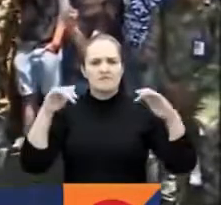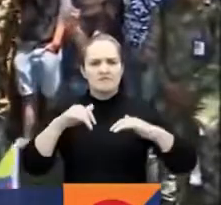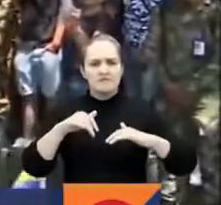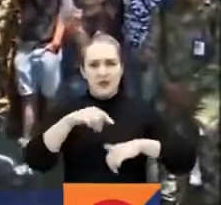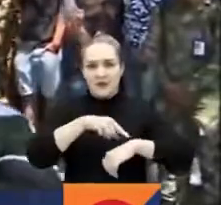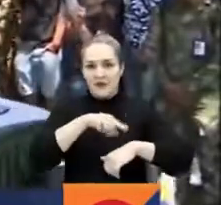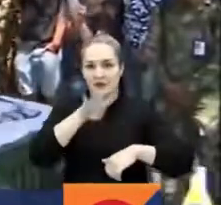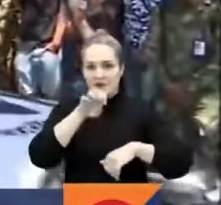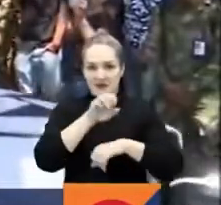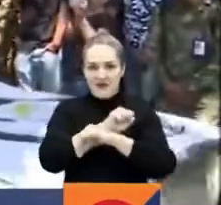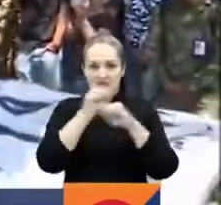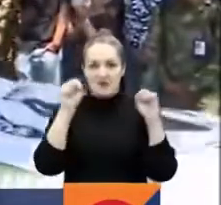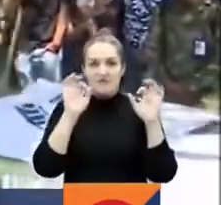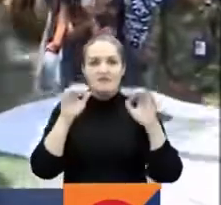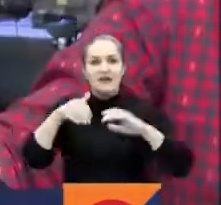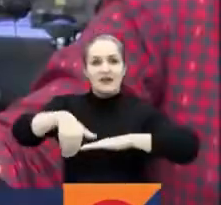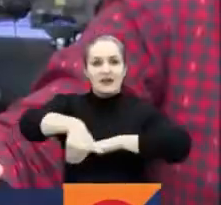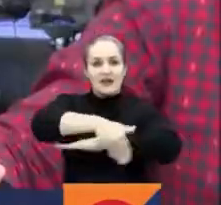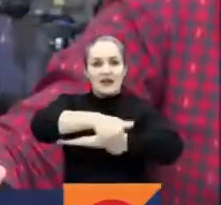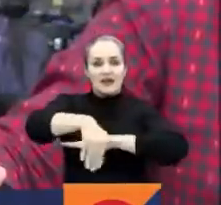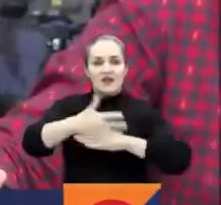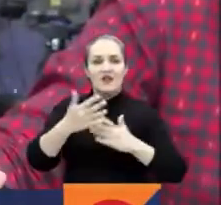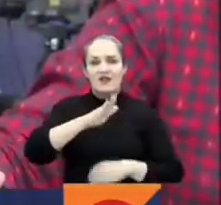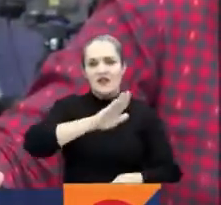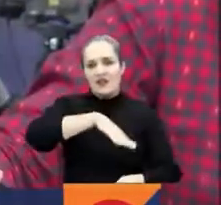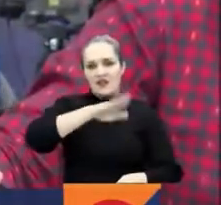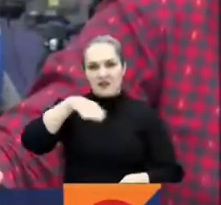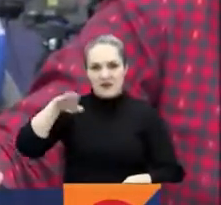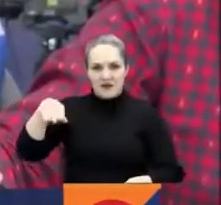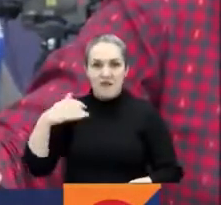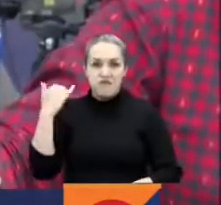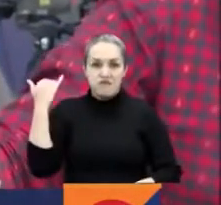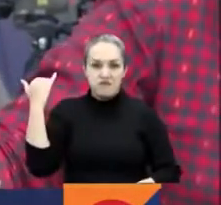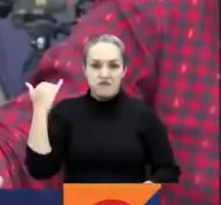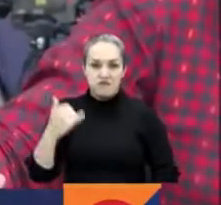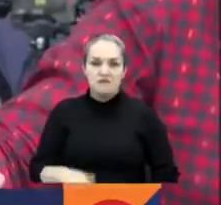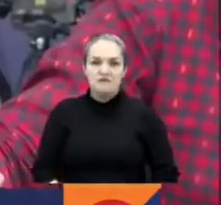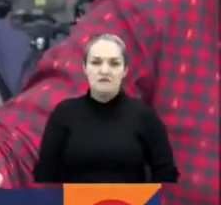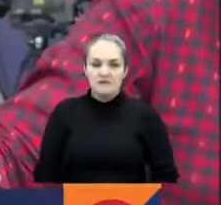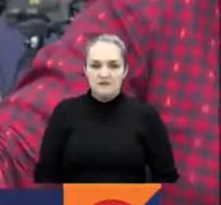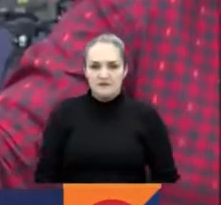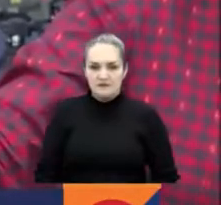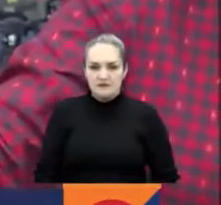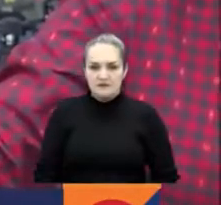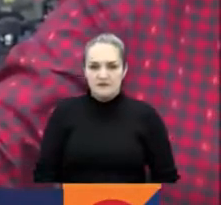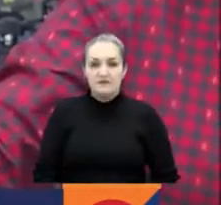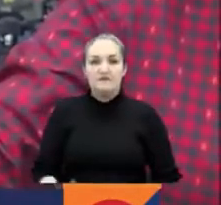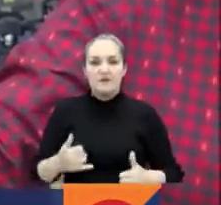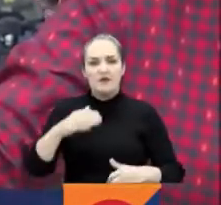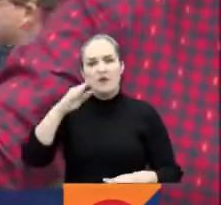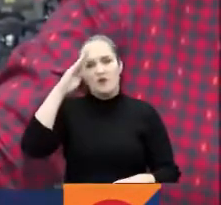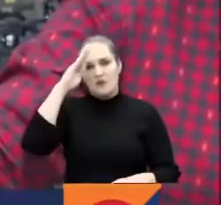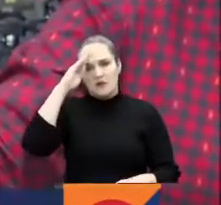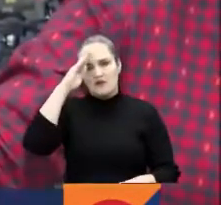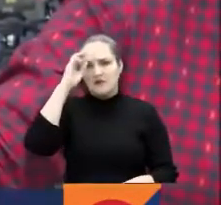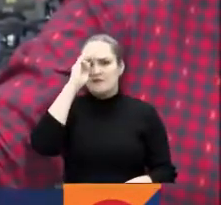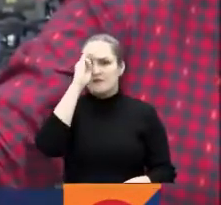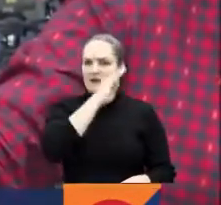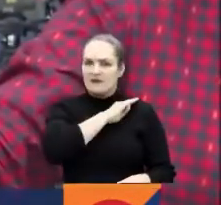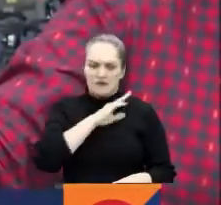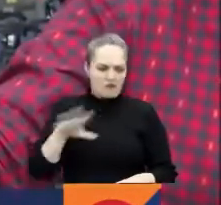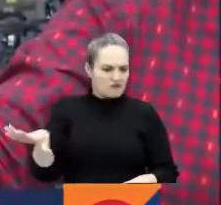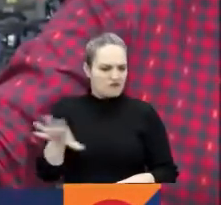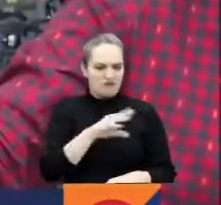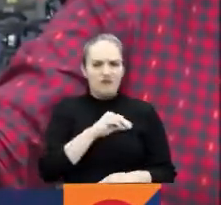el desfile regresó a las calles de la capital antioqueña. Vamos a demostrar además que nuestras fuerzas militares y de policía estamos vivas, íntegras